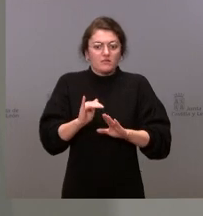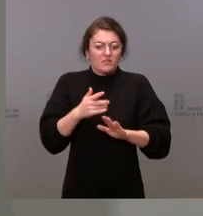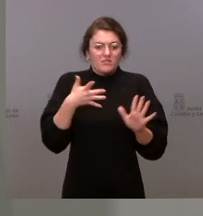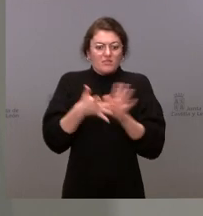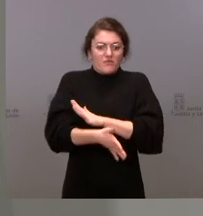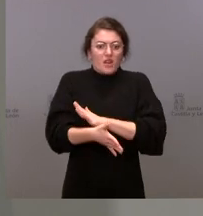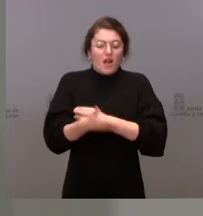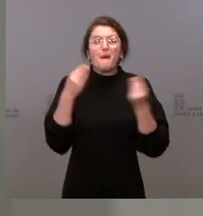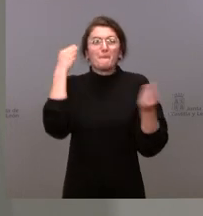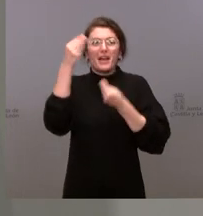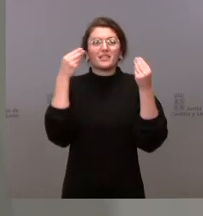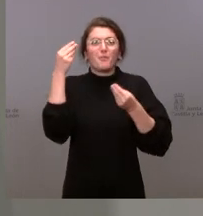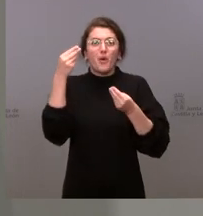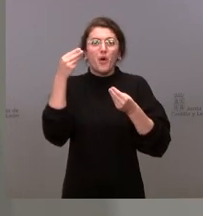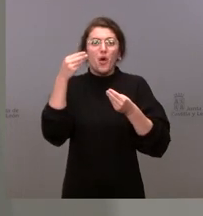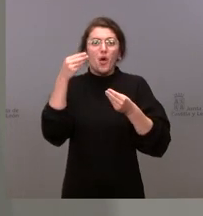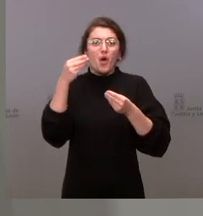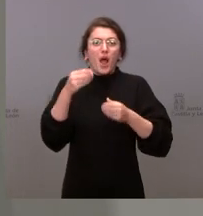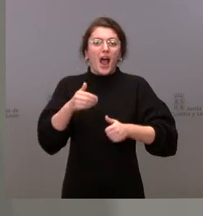tanto, esto no va a suceder.